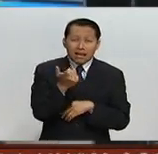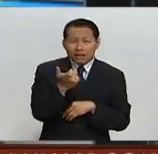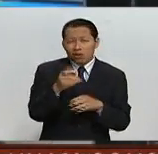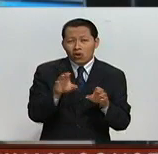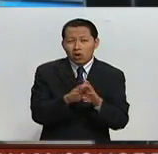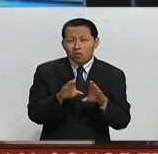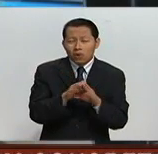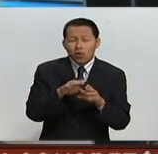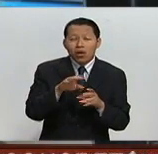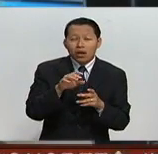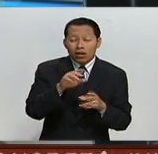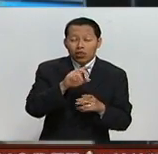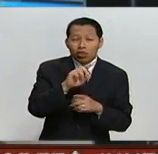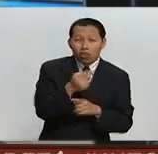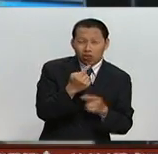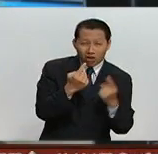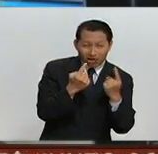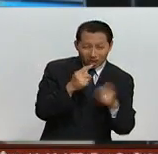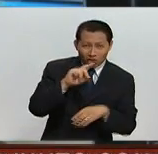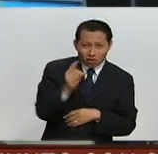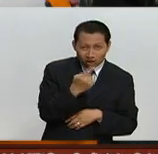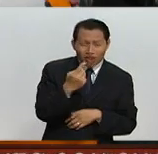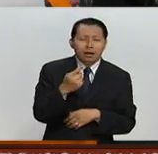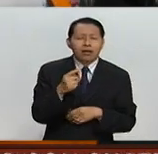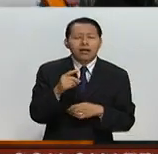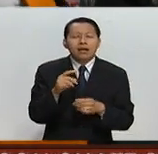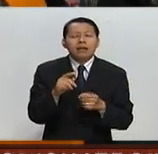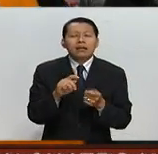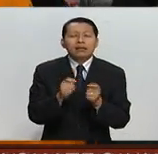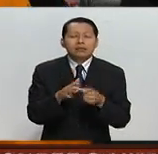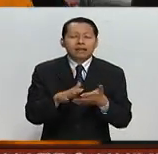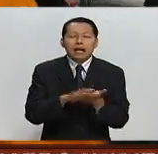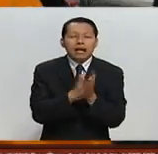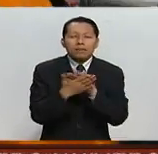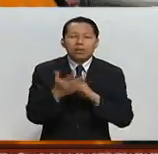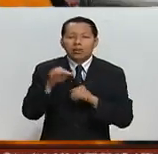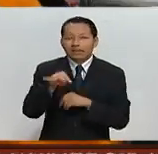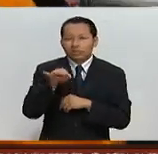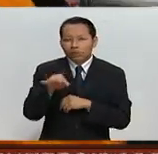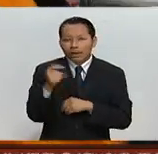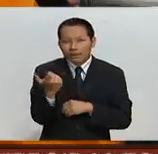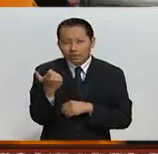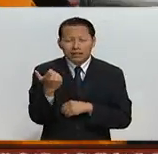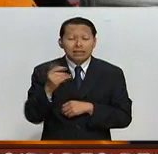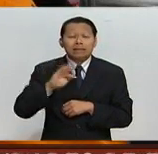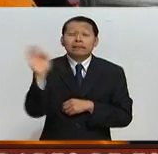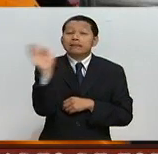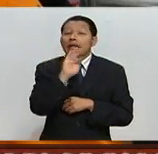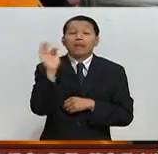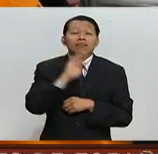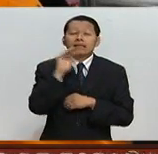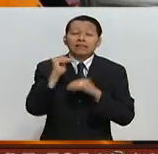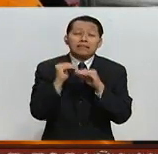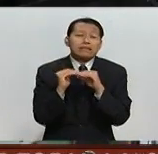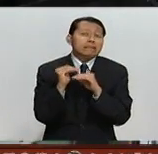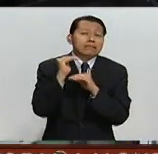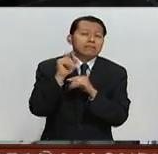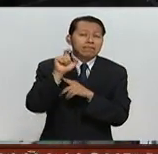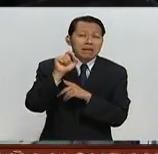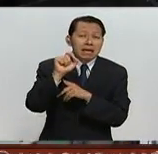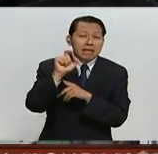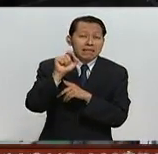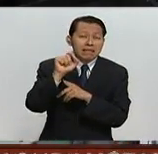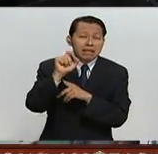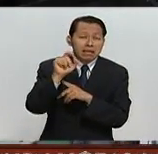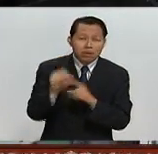pesos por dólar. Analistas coinciden en qué tipo de cambio podría llegar a niveles de 20 pesos por